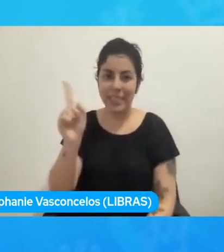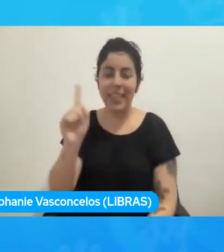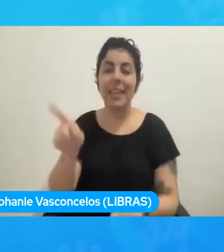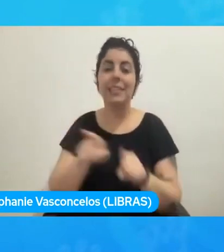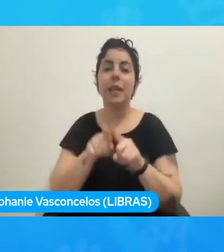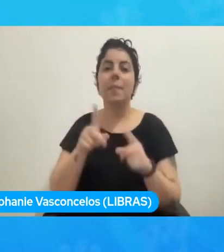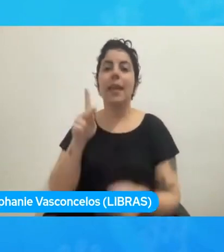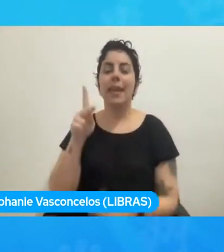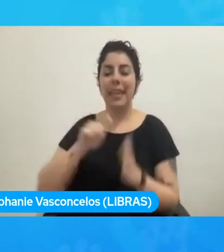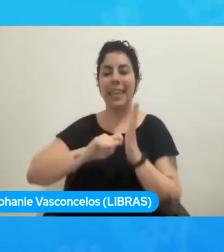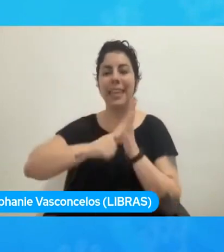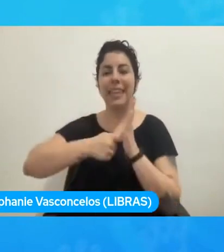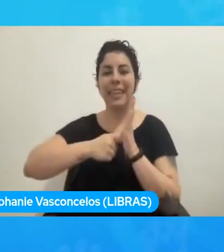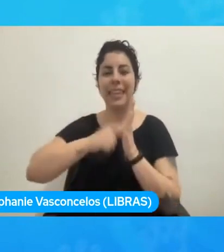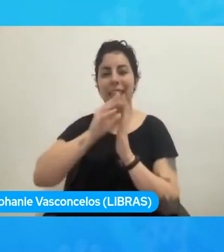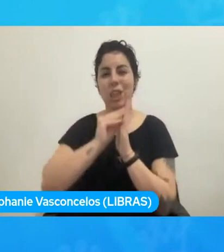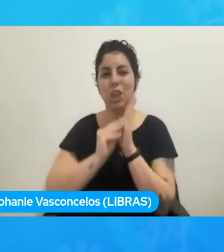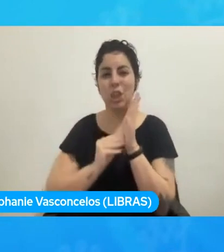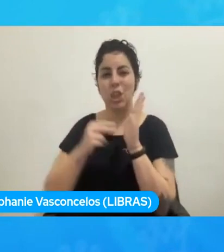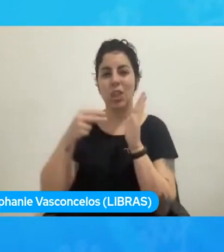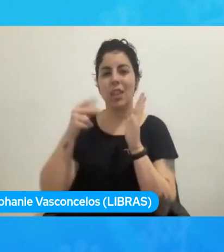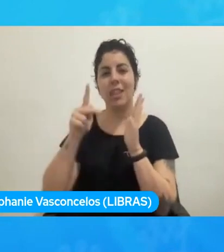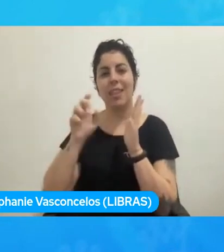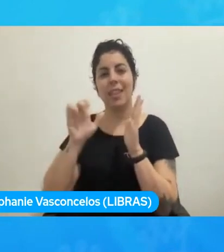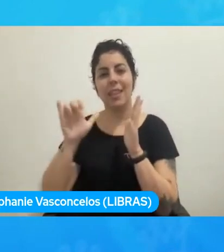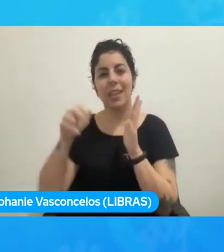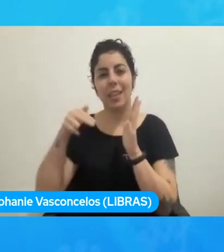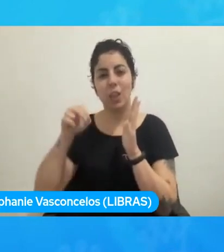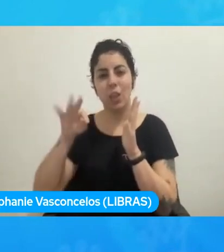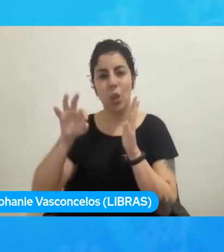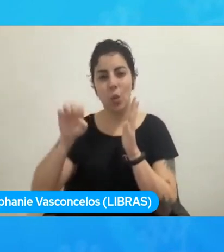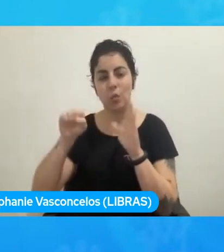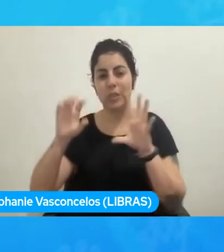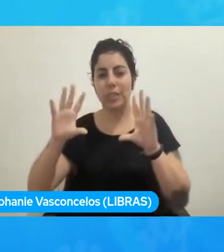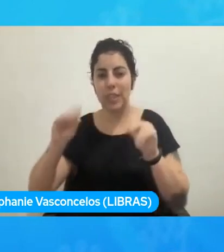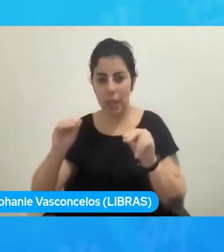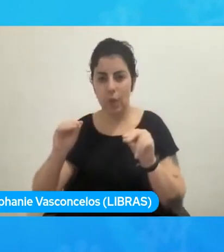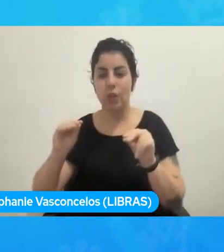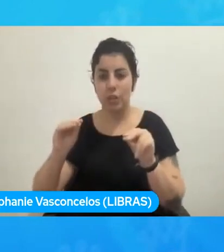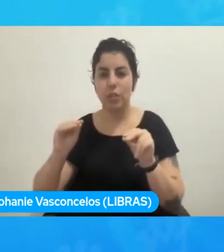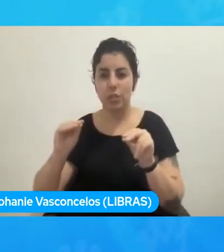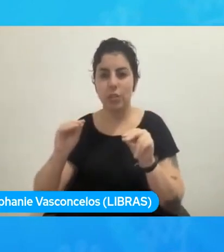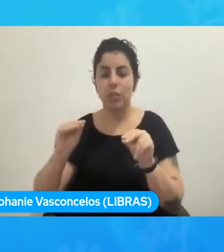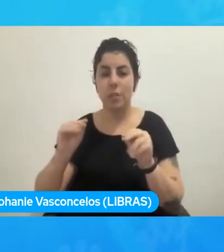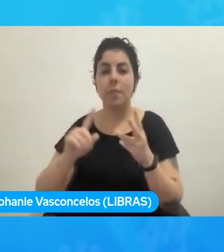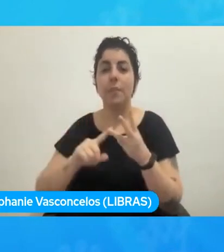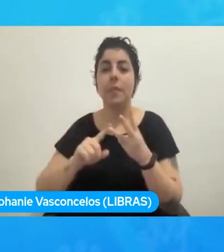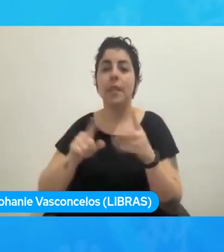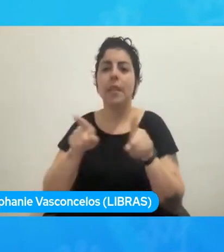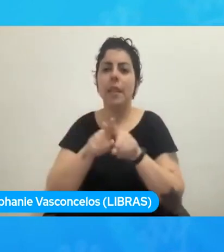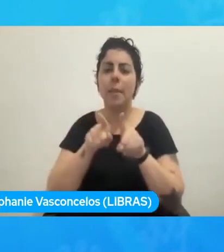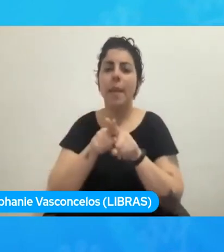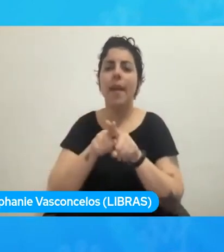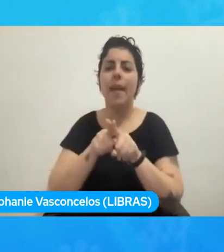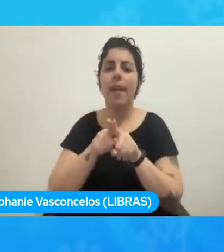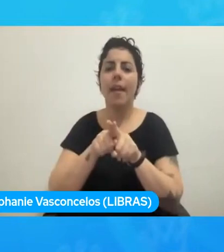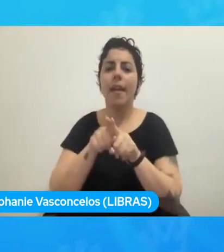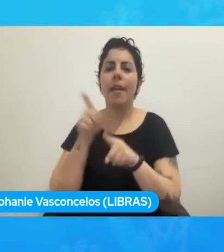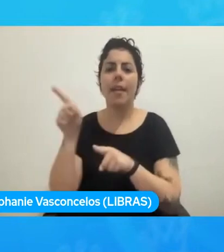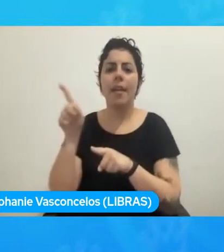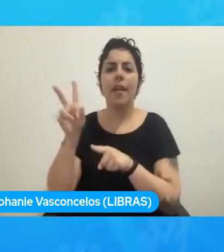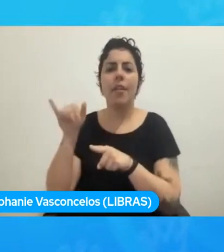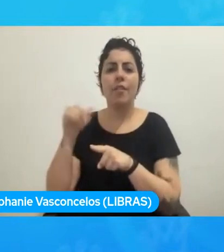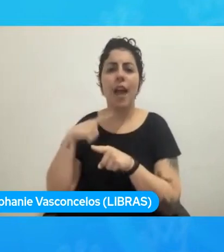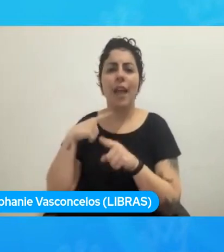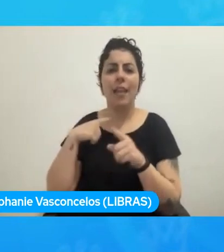que serán, vamos a ver, estas secciones serán en Kisitera y Alison